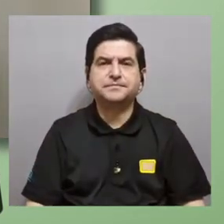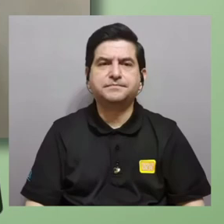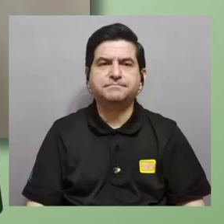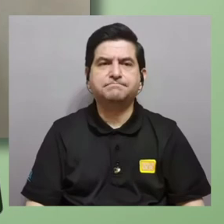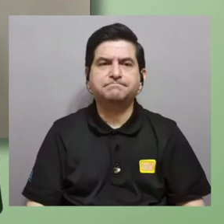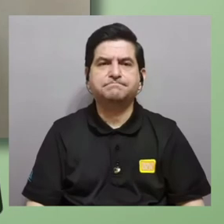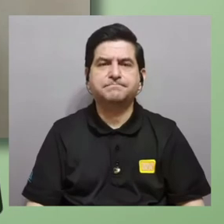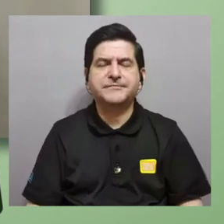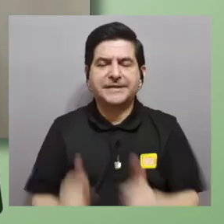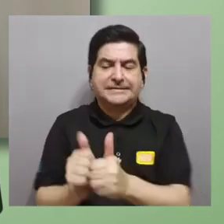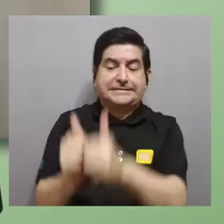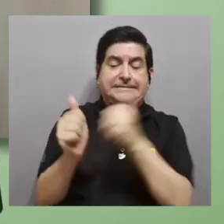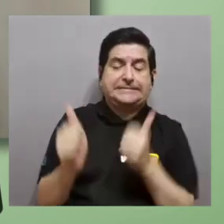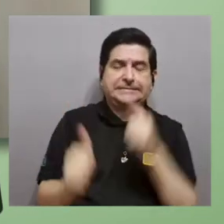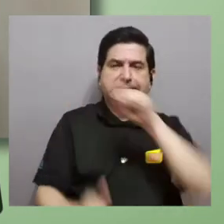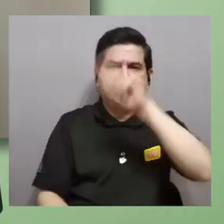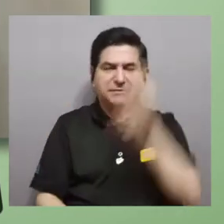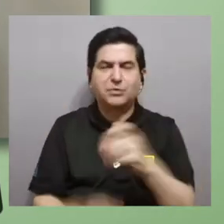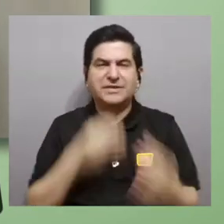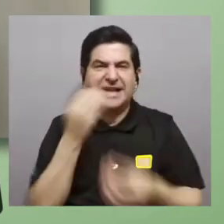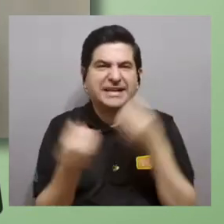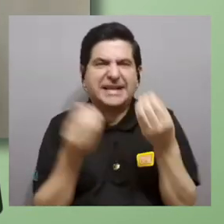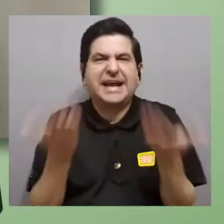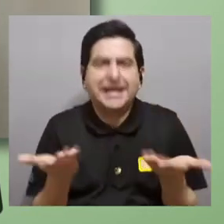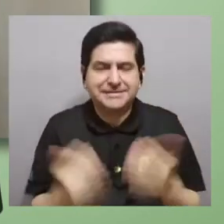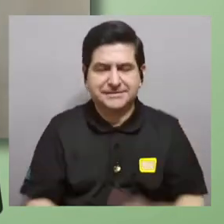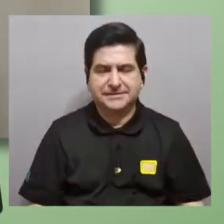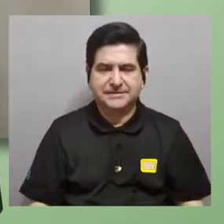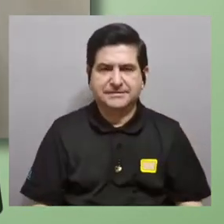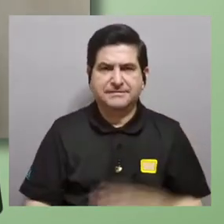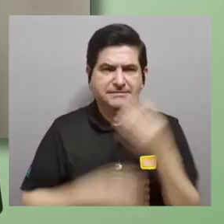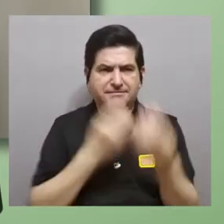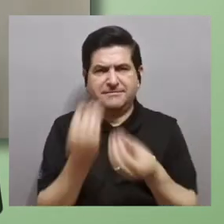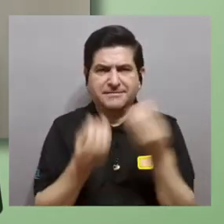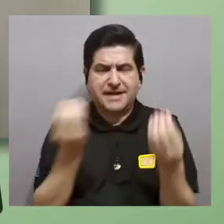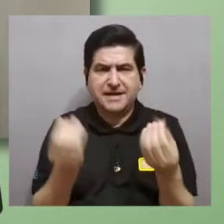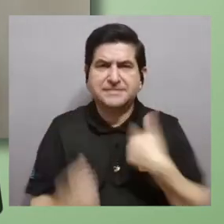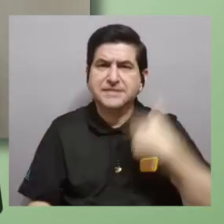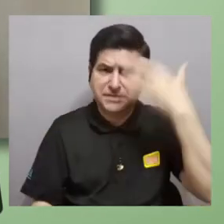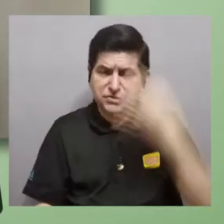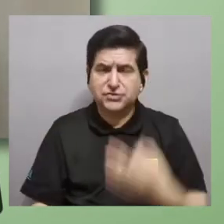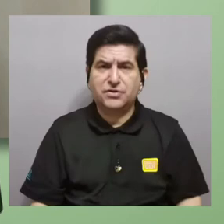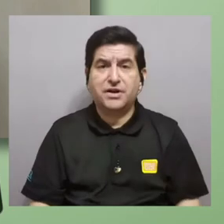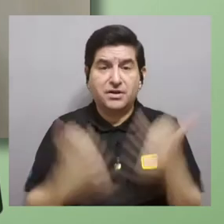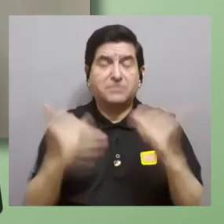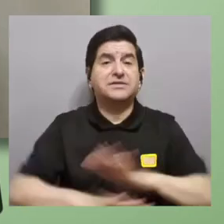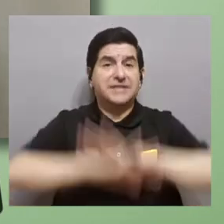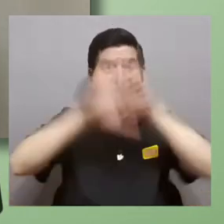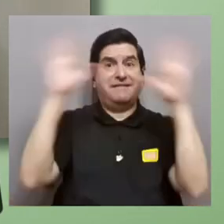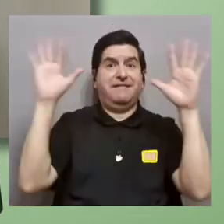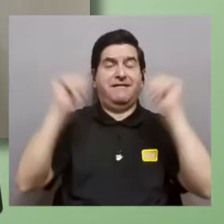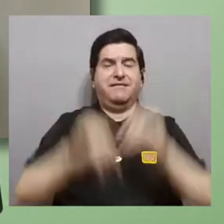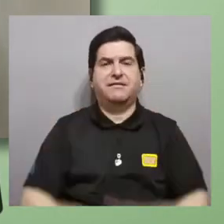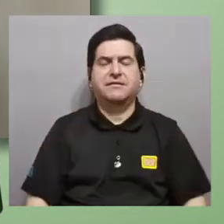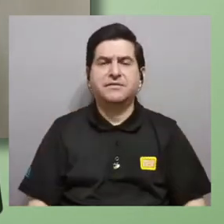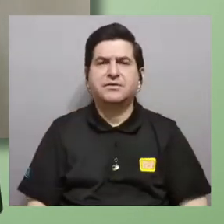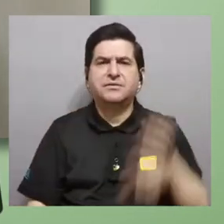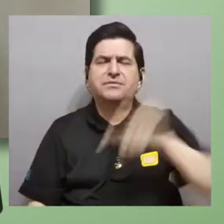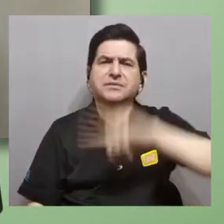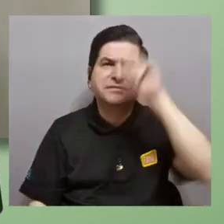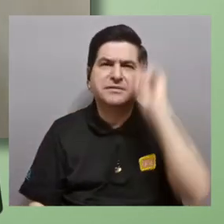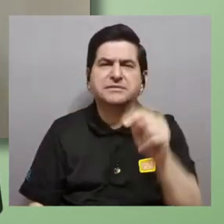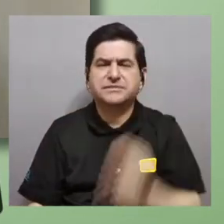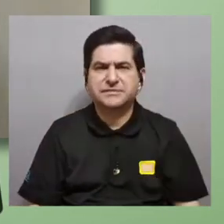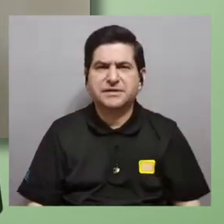que nos pone un paso atrás preguntarnos qué es lo que hay que hacer porque qué es lo que hay que hacer está yo creo que está de más claro lo que tenemos que